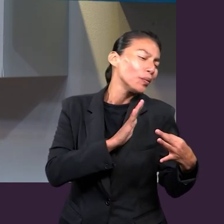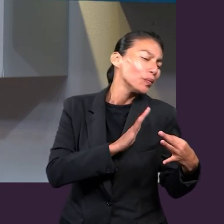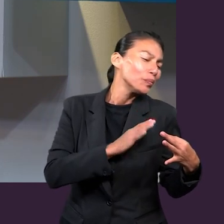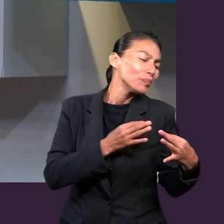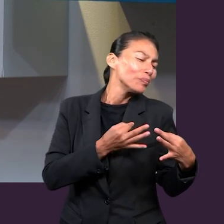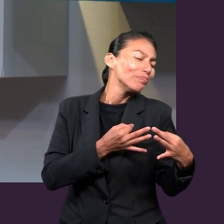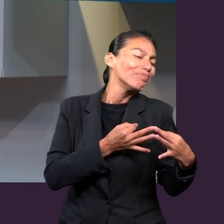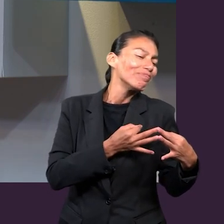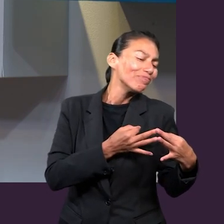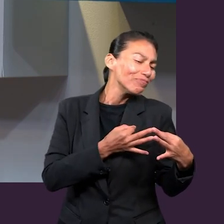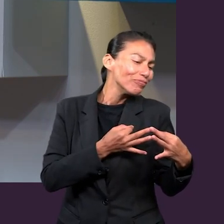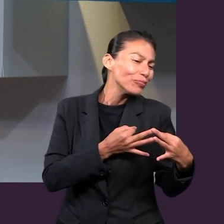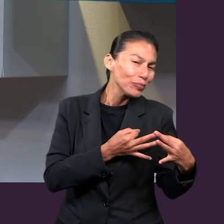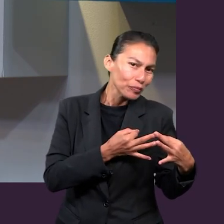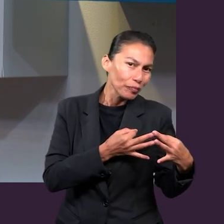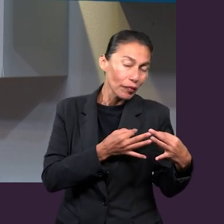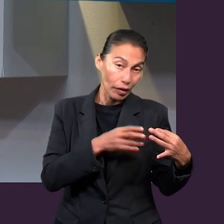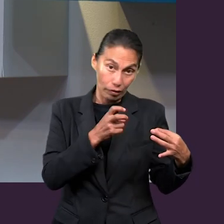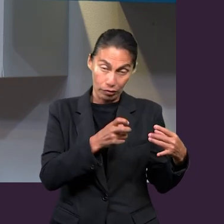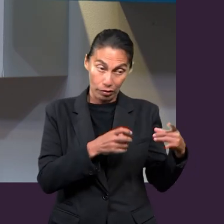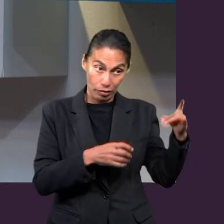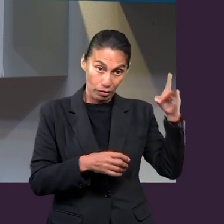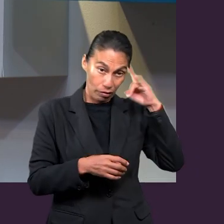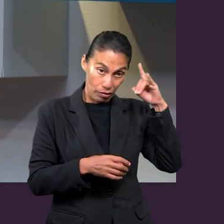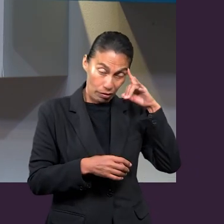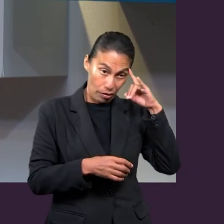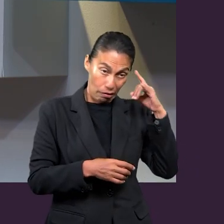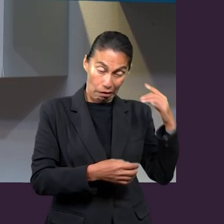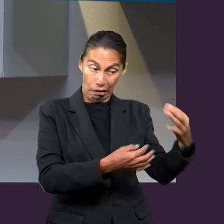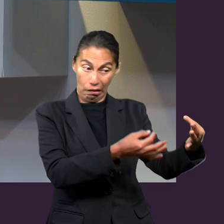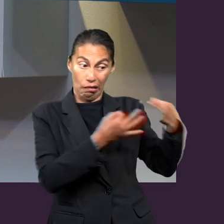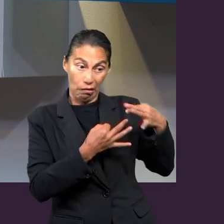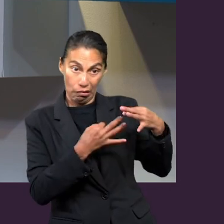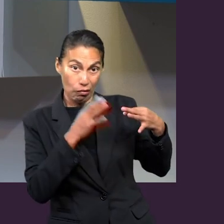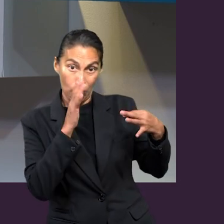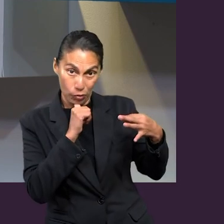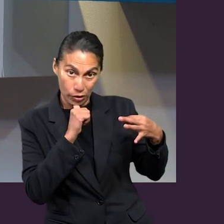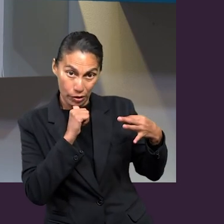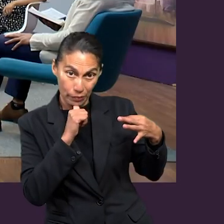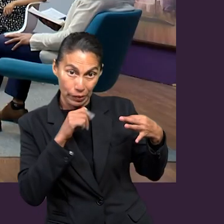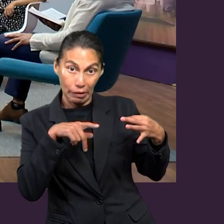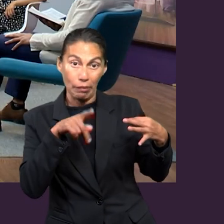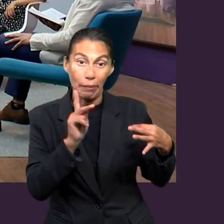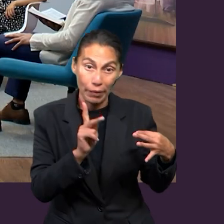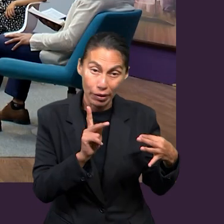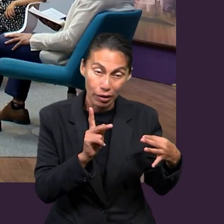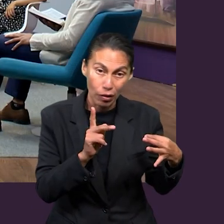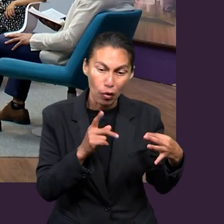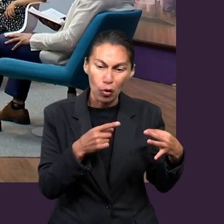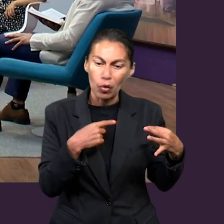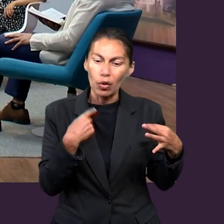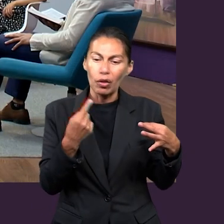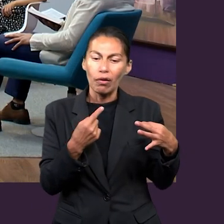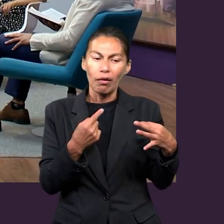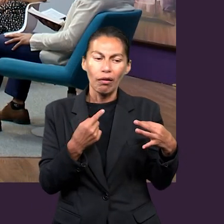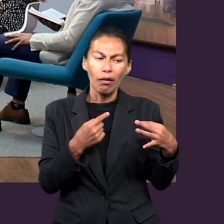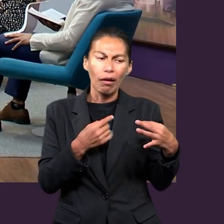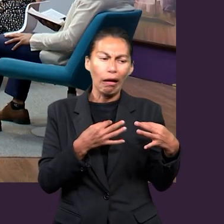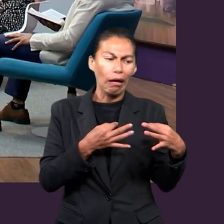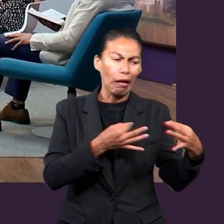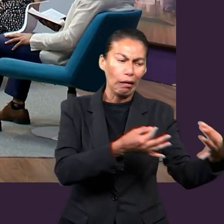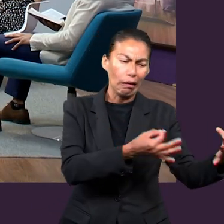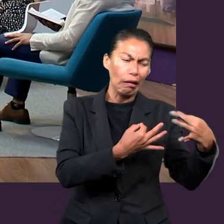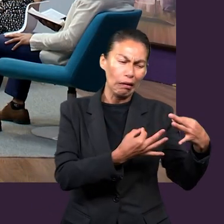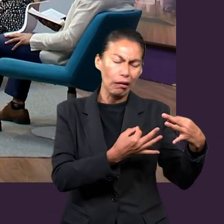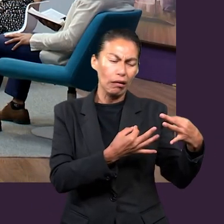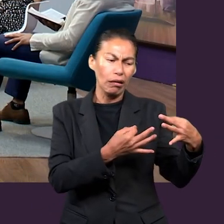que Satanás no puede tentarnos directamente, pero lo que sí puede hacer es ponernos en una situación en la que